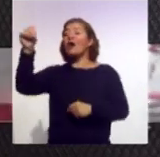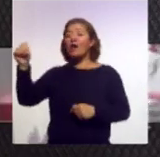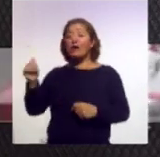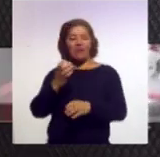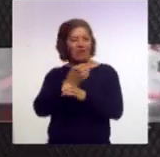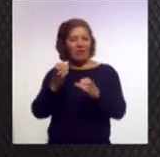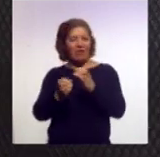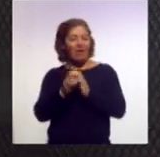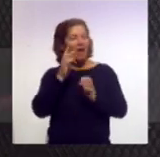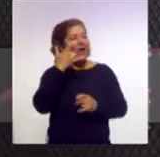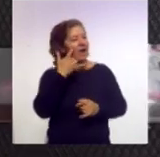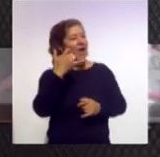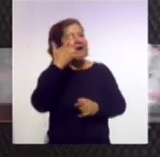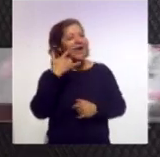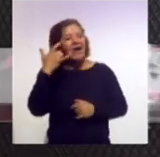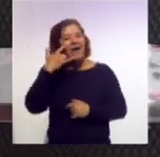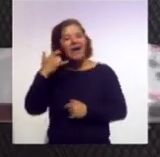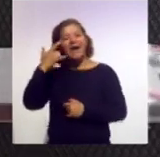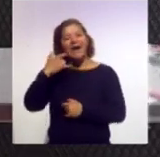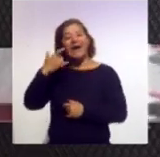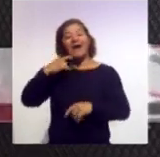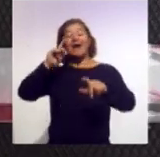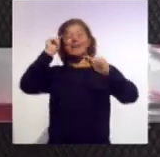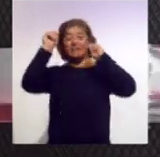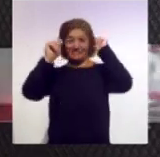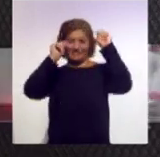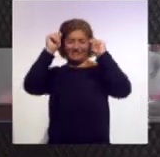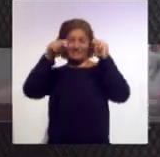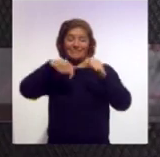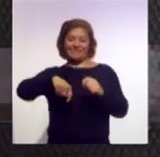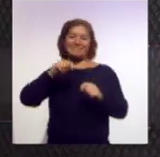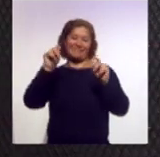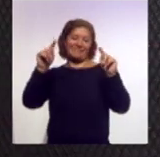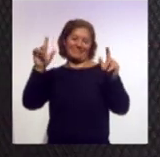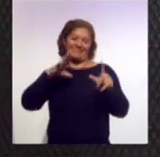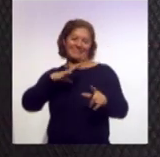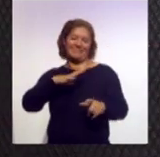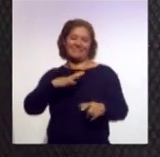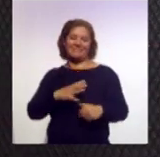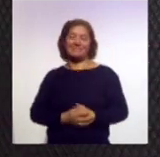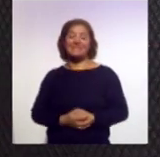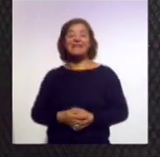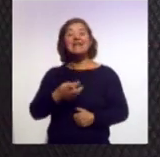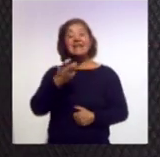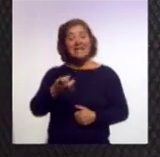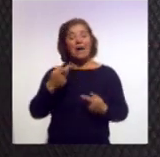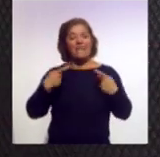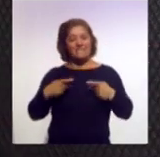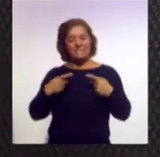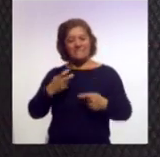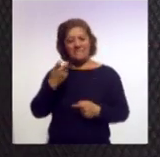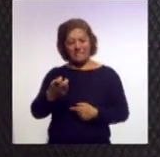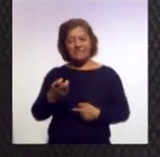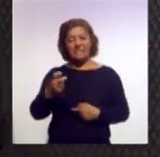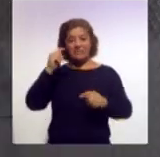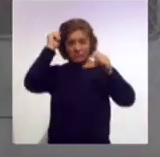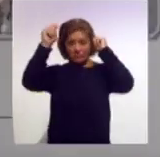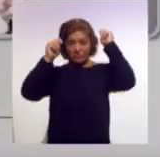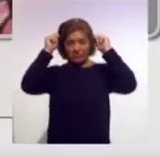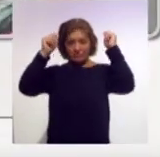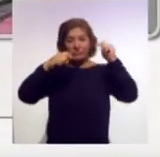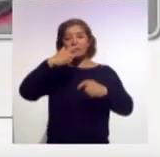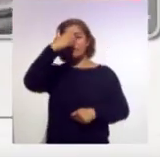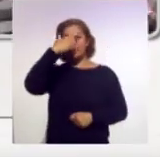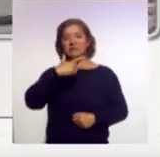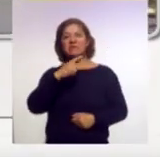turísticas o destinos turísticos que tiene nuestra entidad. Y estos turistas noche significaron en esta ocasión